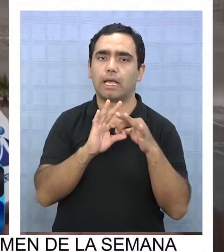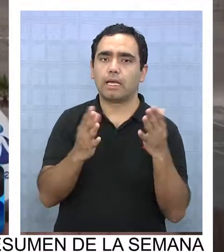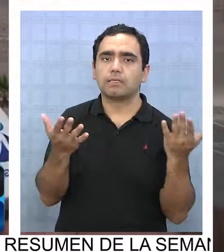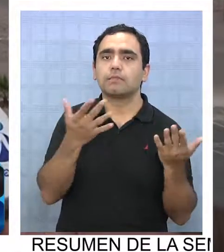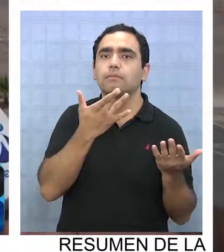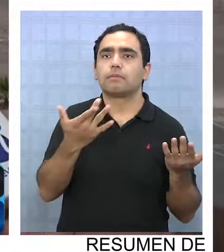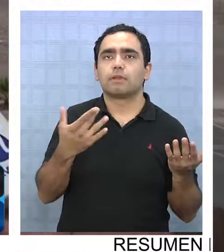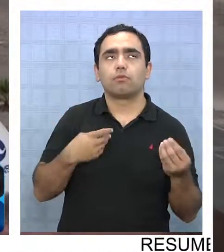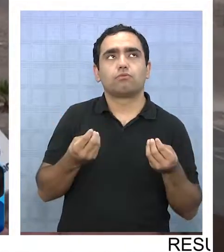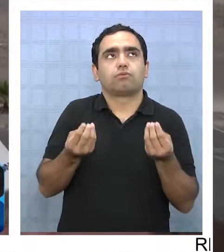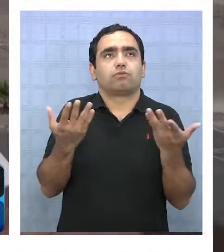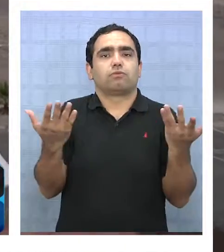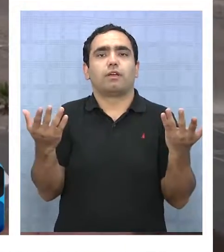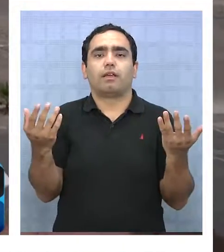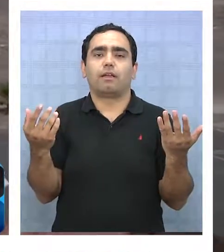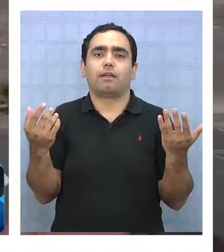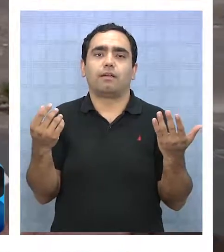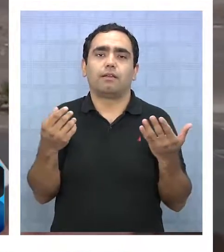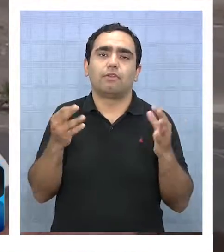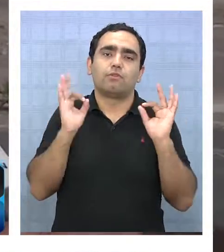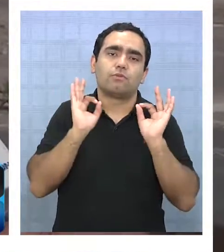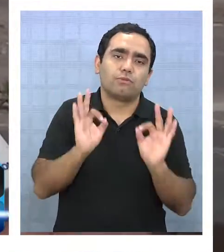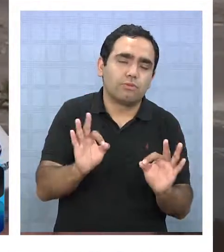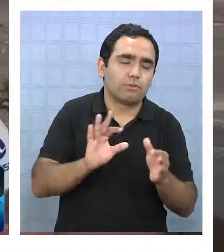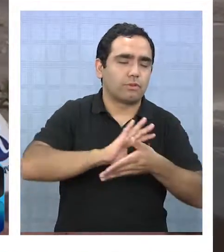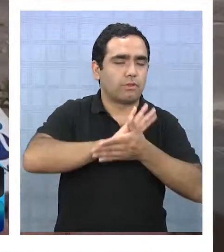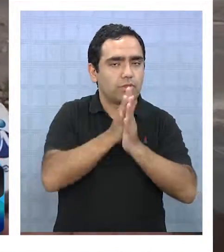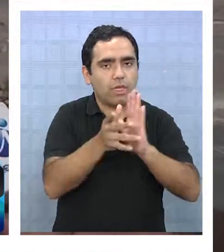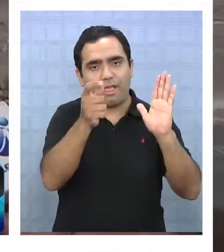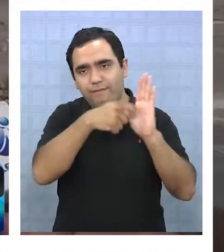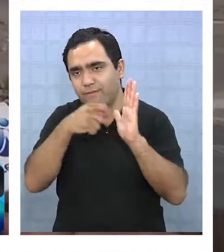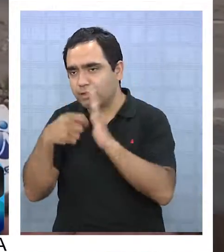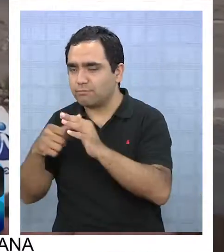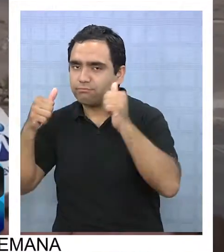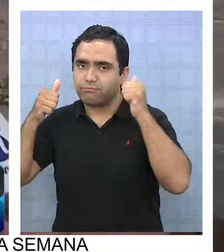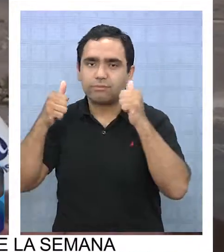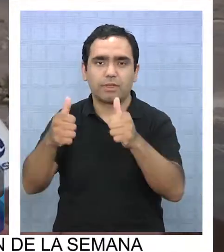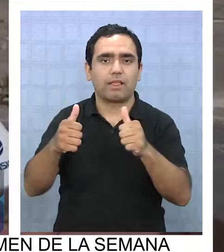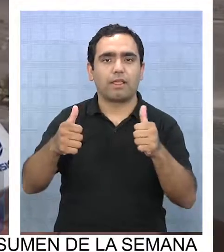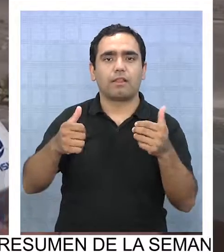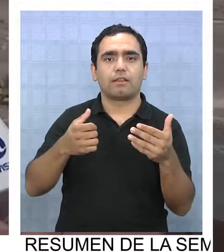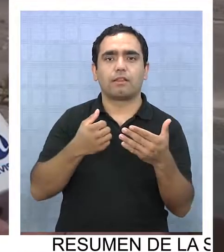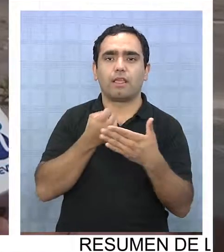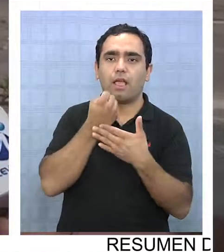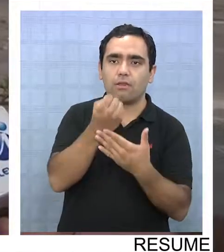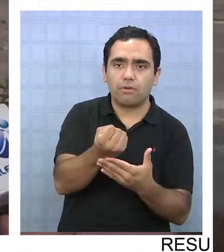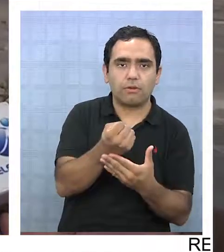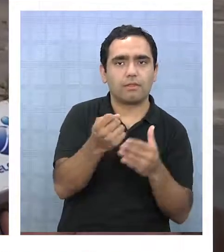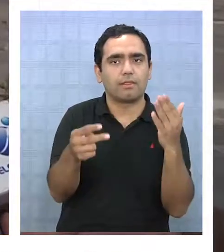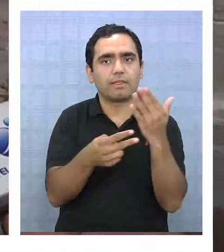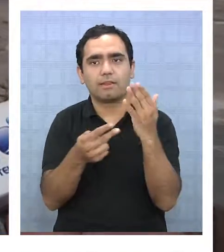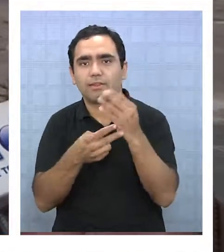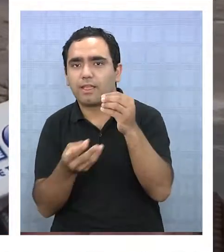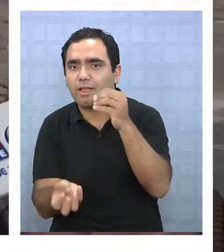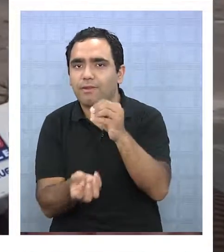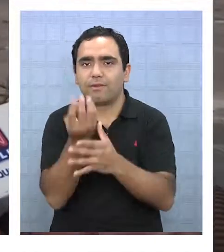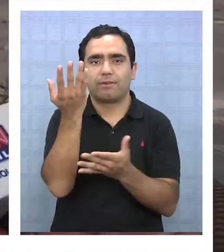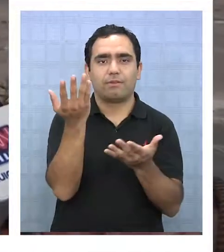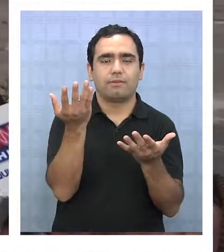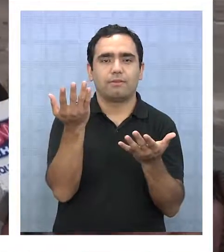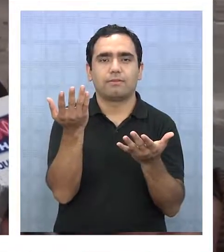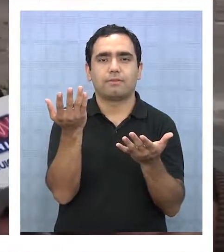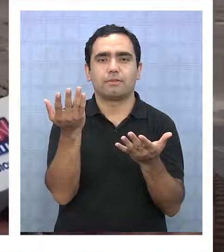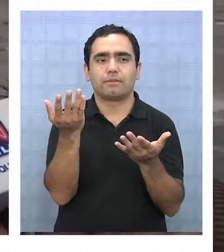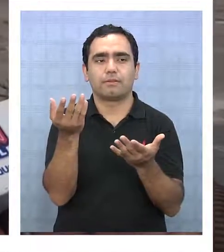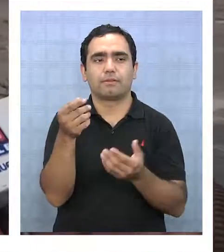divina providencia, digamos, que se conjugaron todas las fechas, esto llegó precisamente asociado a un nuevo sistema, como digo,